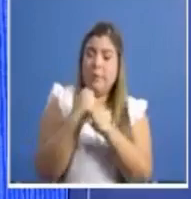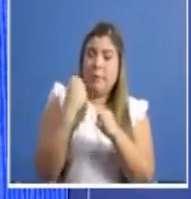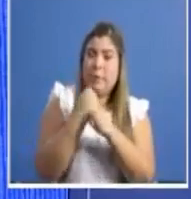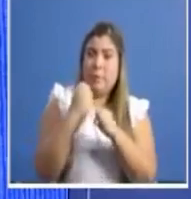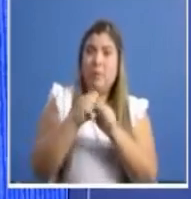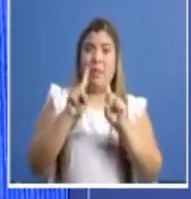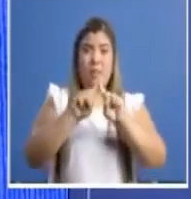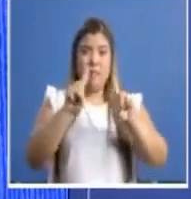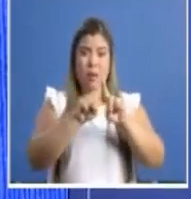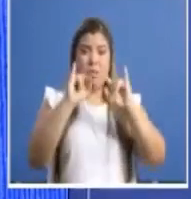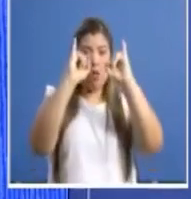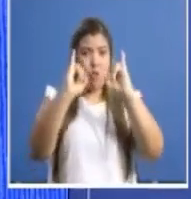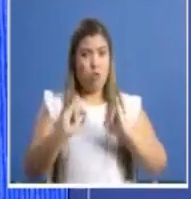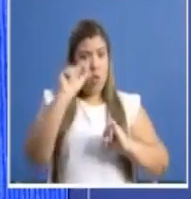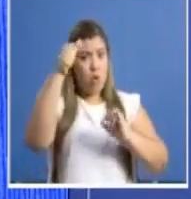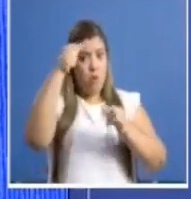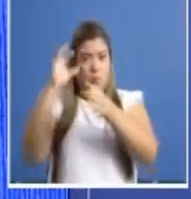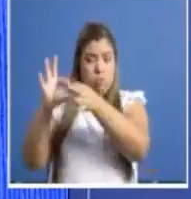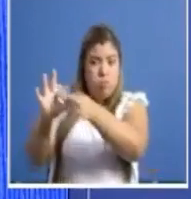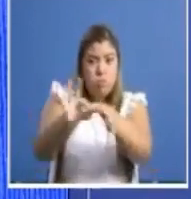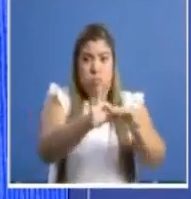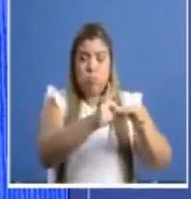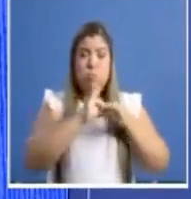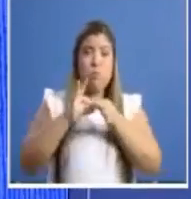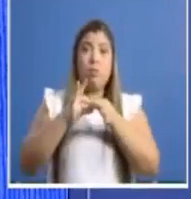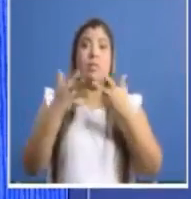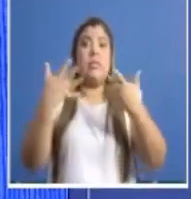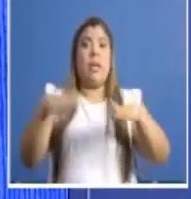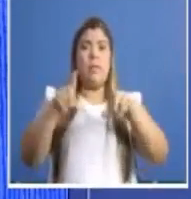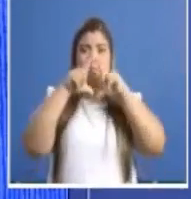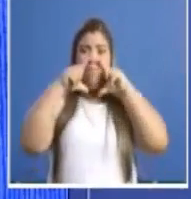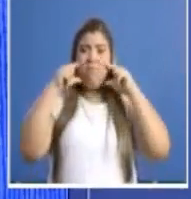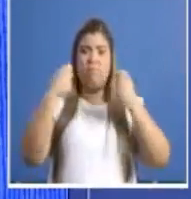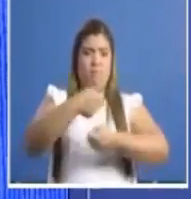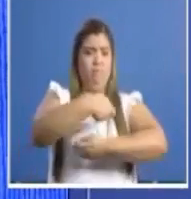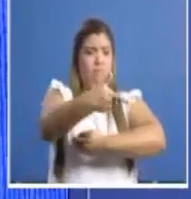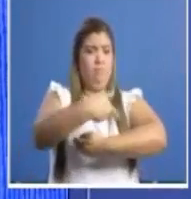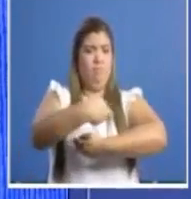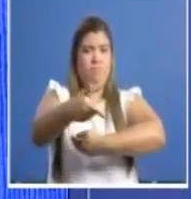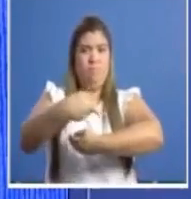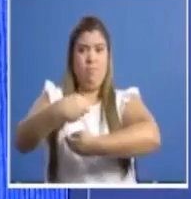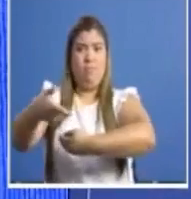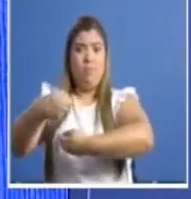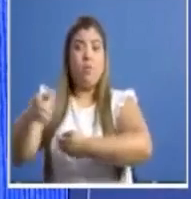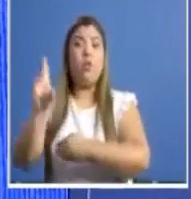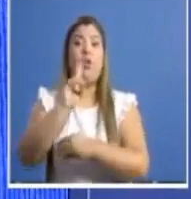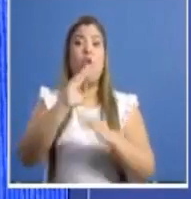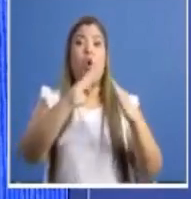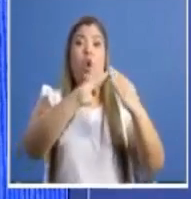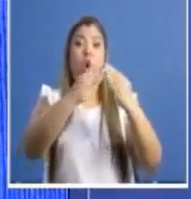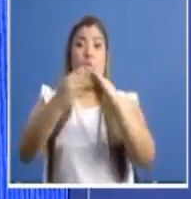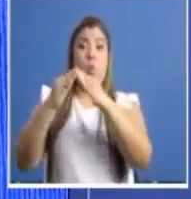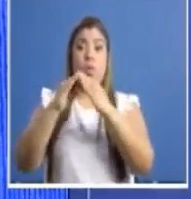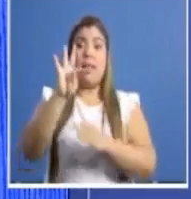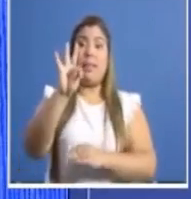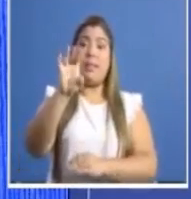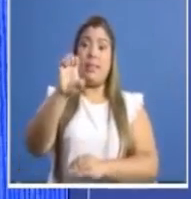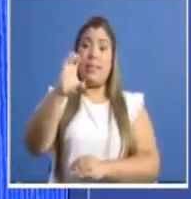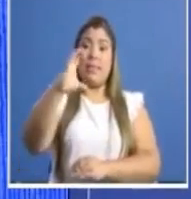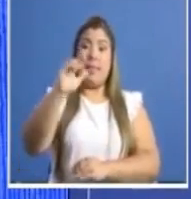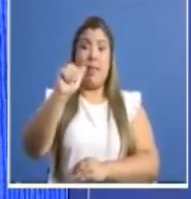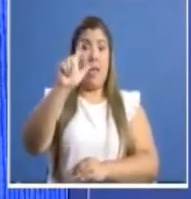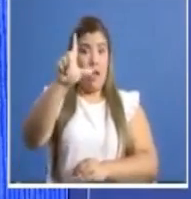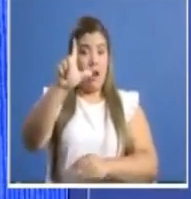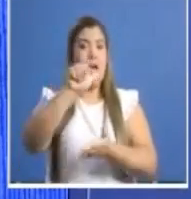interinstitucional, se procedió a entregar mascarillas de tela en la comunidad del Tecal, en Arrayán,